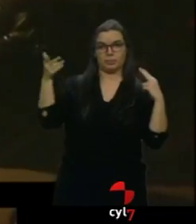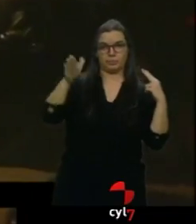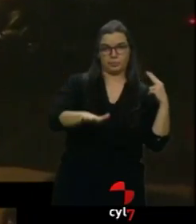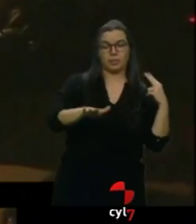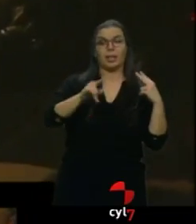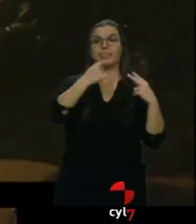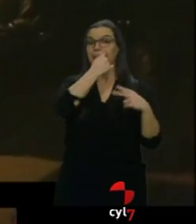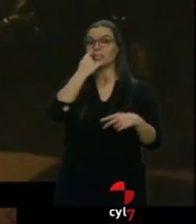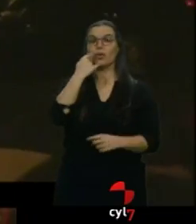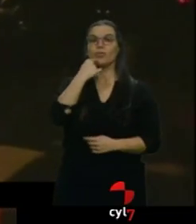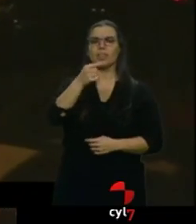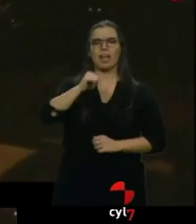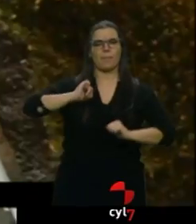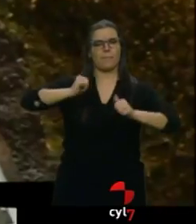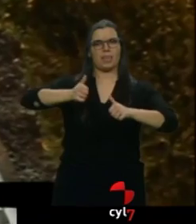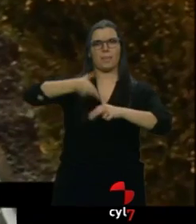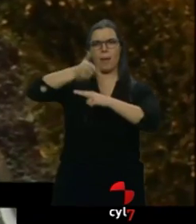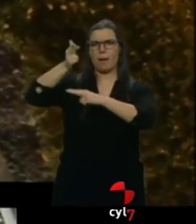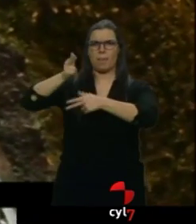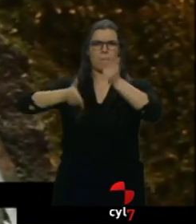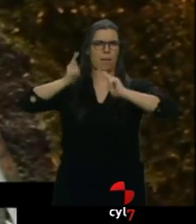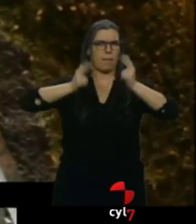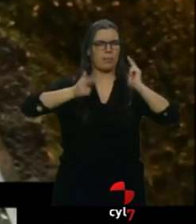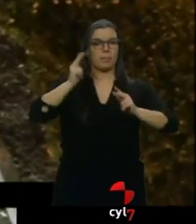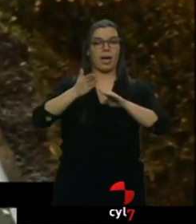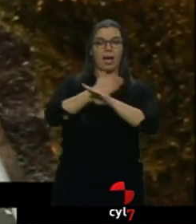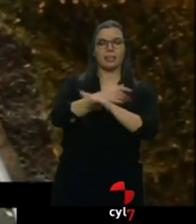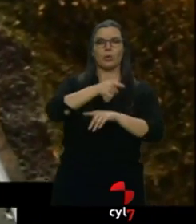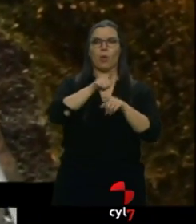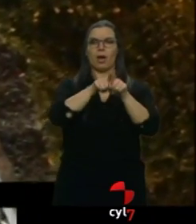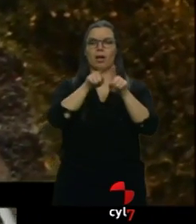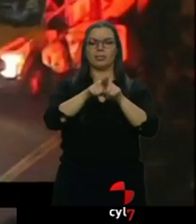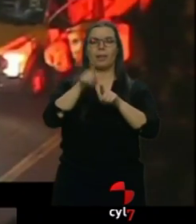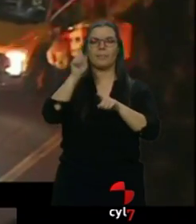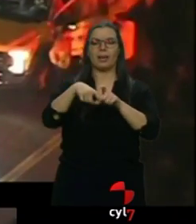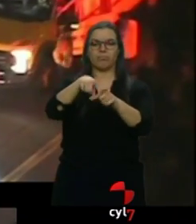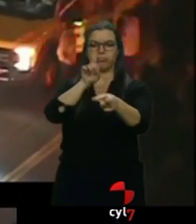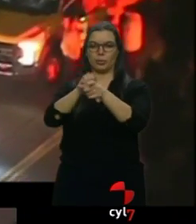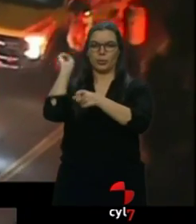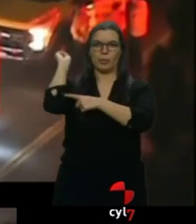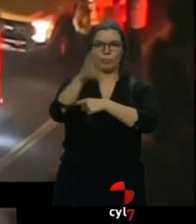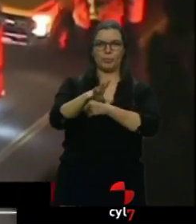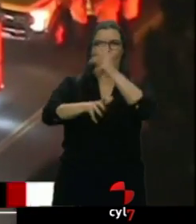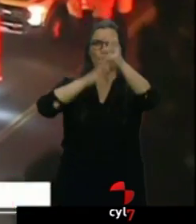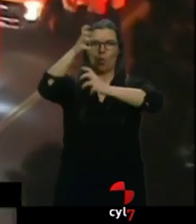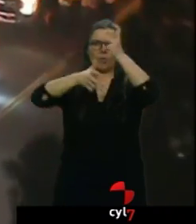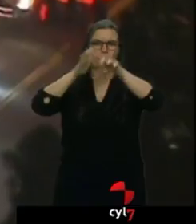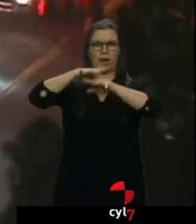disparar indiscriminadamente, había atacado a vigilante de seguridad y lanzado una granada de humo para generar mayor confusión.